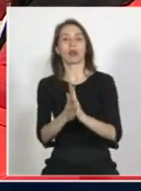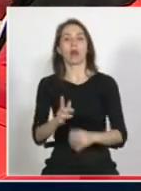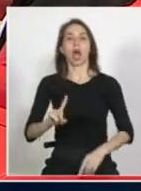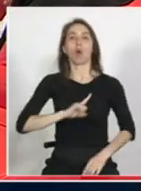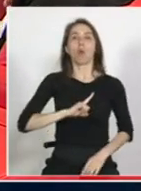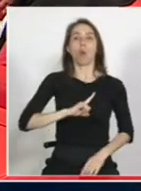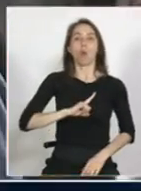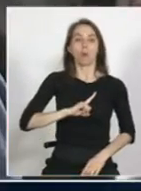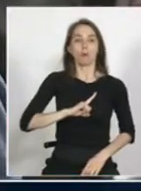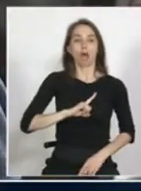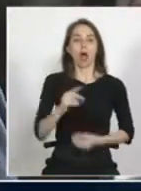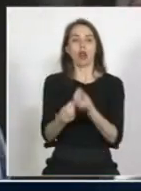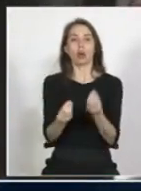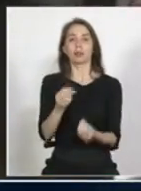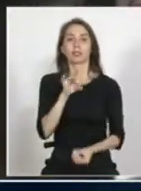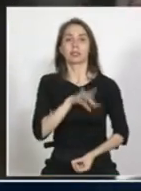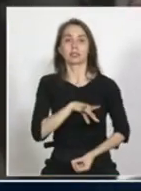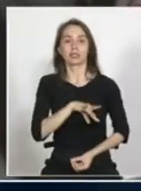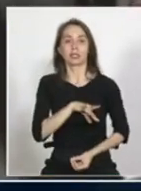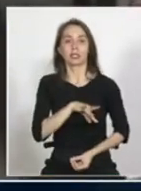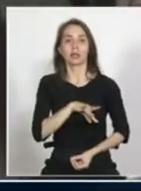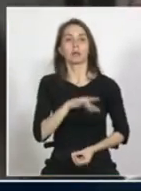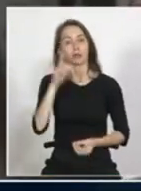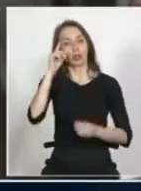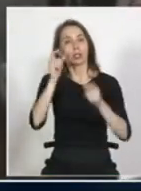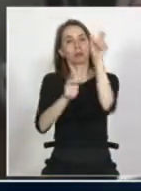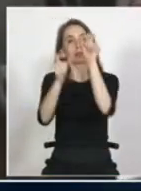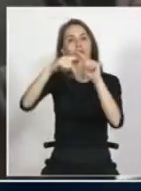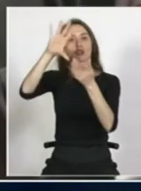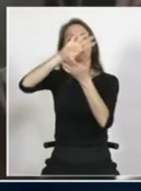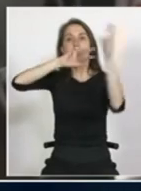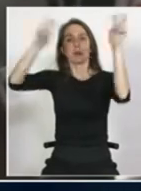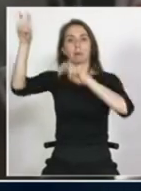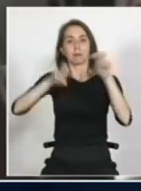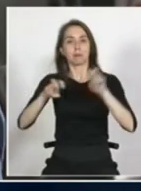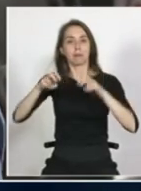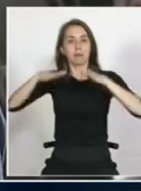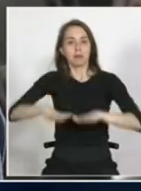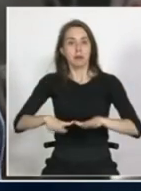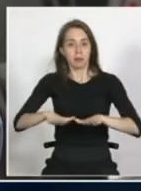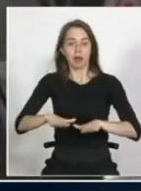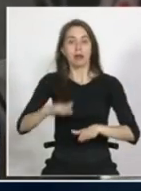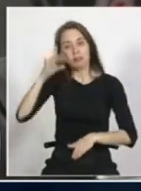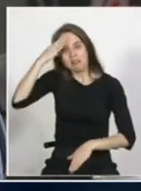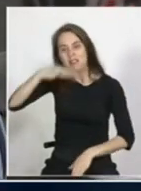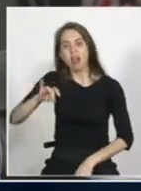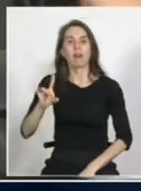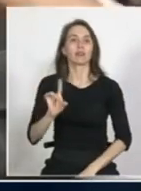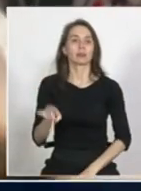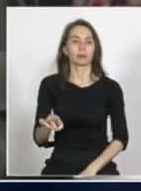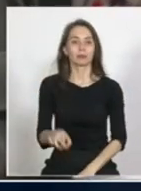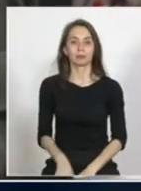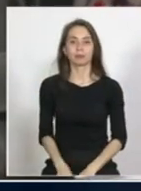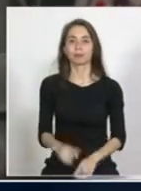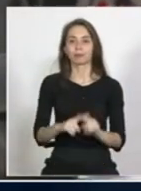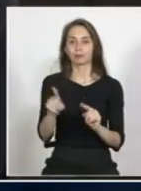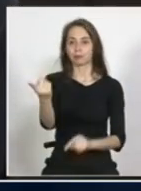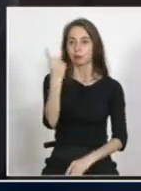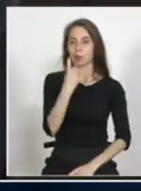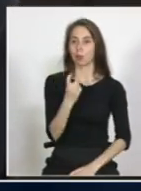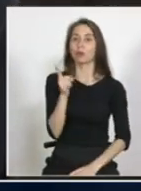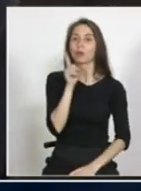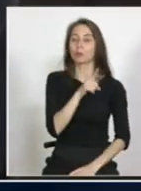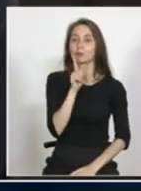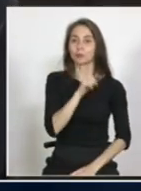de lo que esté pasando en nuestro país se deben al fenómeno migratorio y eso por supuesto que todos sabemos que no es así eso tenemos otra pregunta y con eso